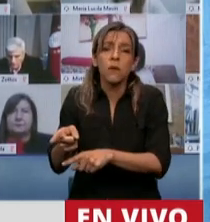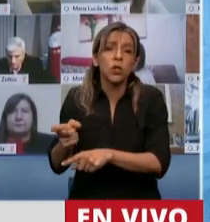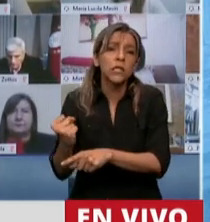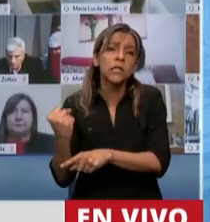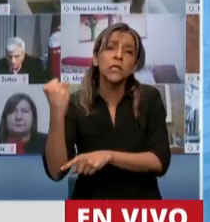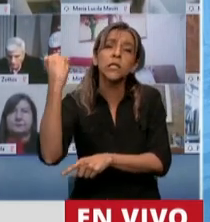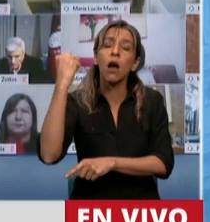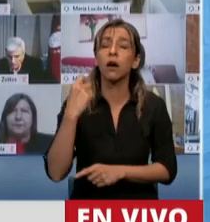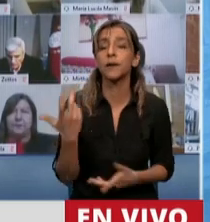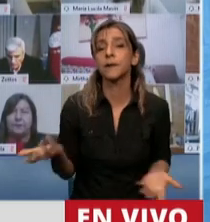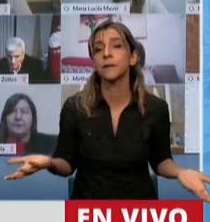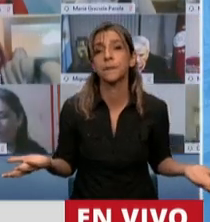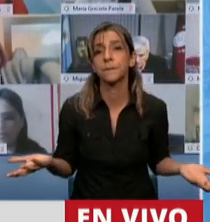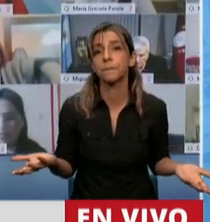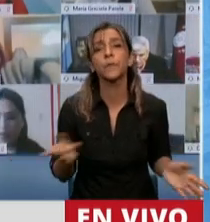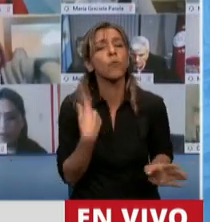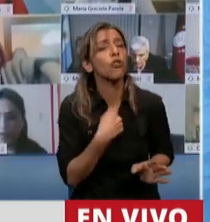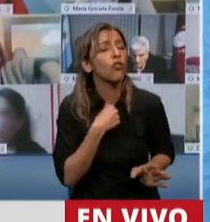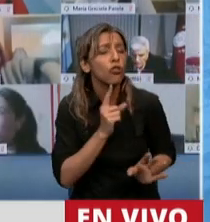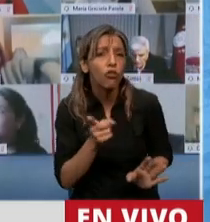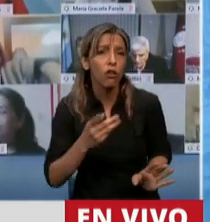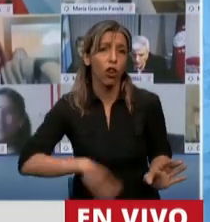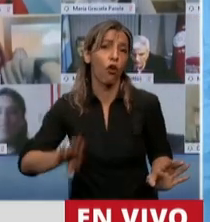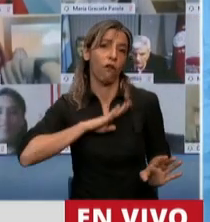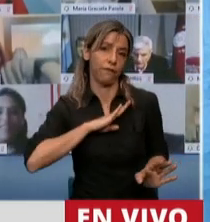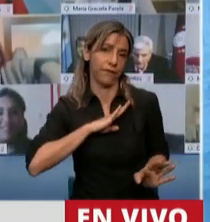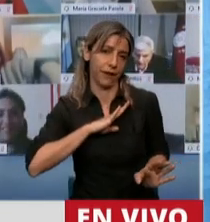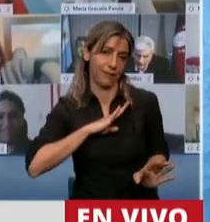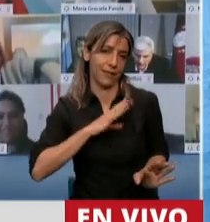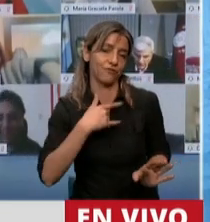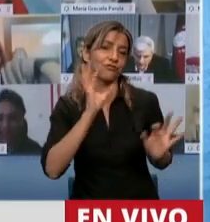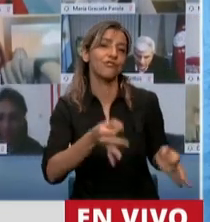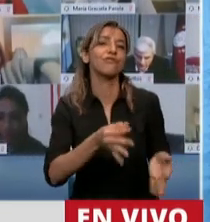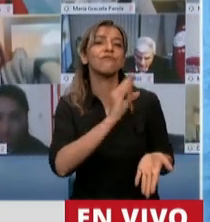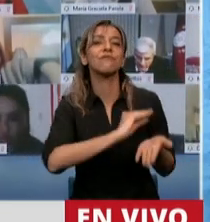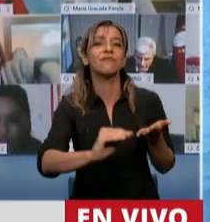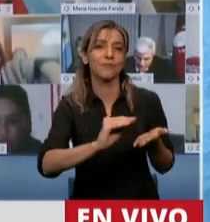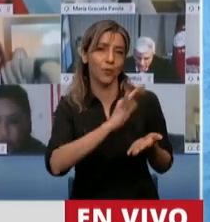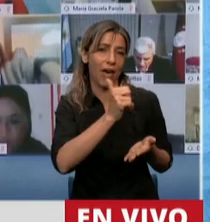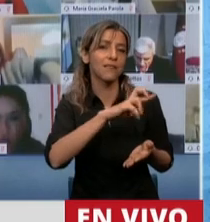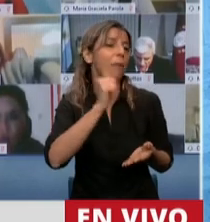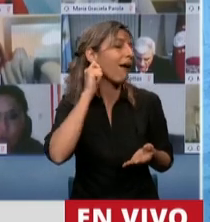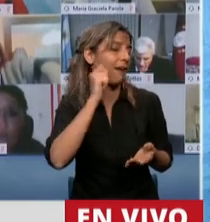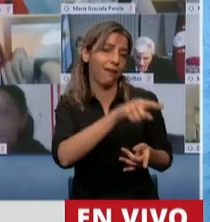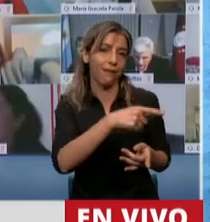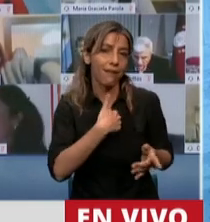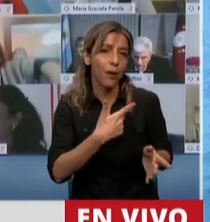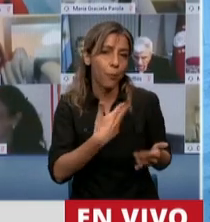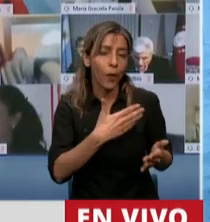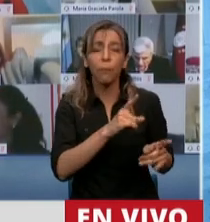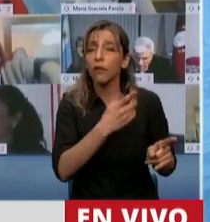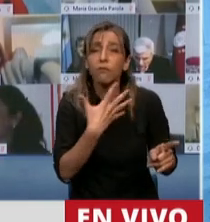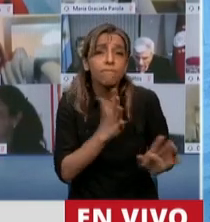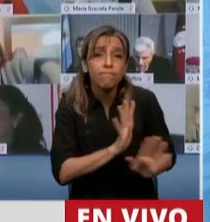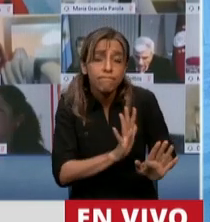ofensivas que pueden lastimar la sensibilidad de la diputada Zapag, pero llegaron con una obsesión que de alguna manera